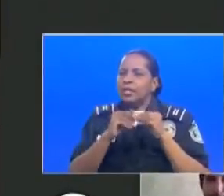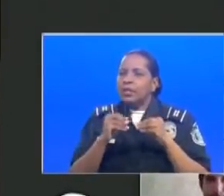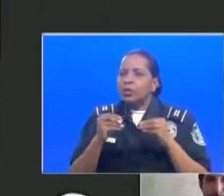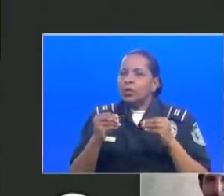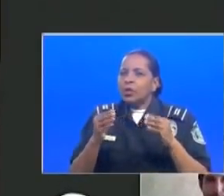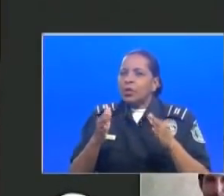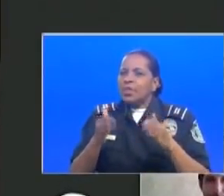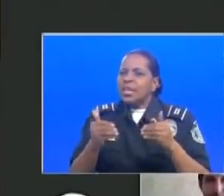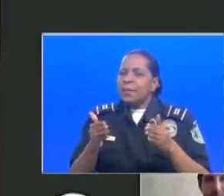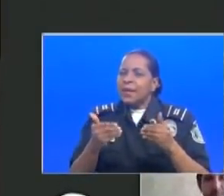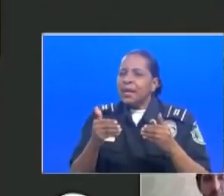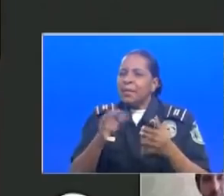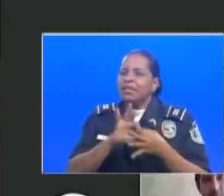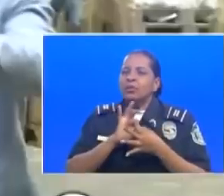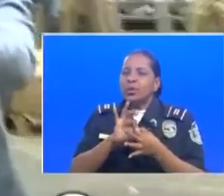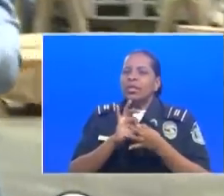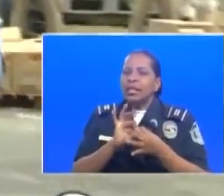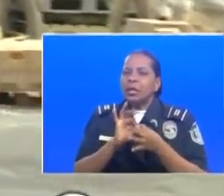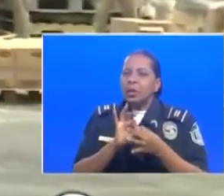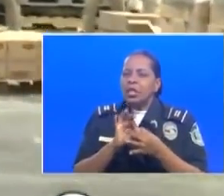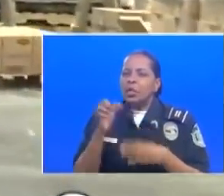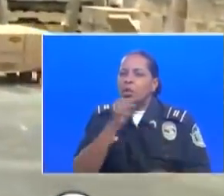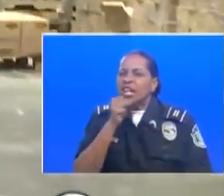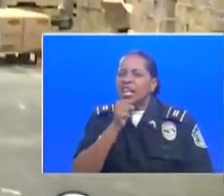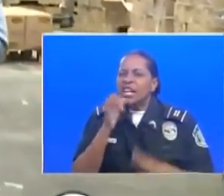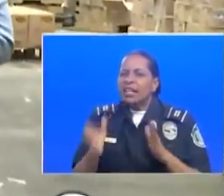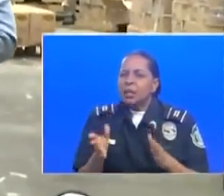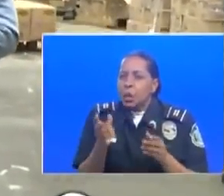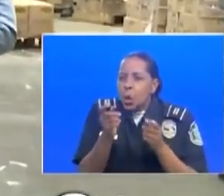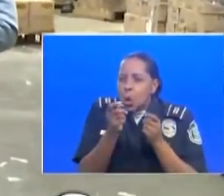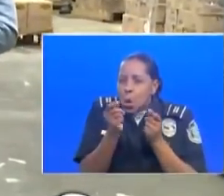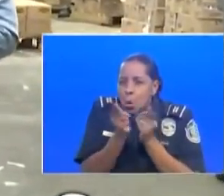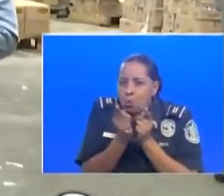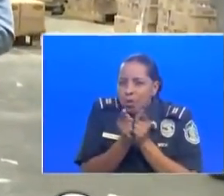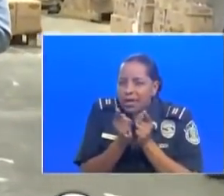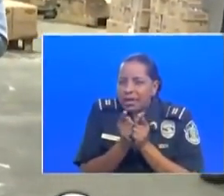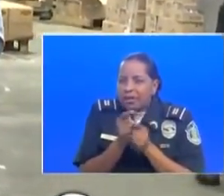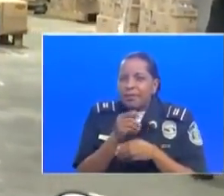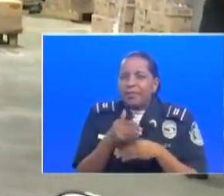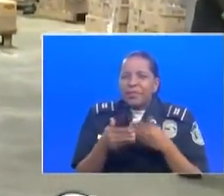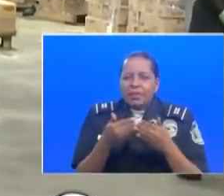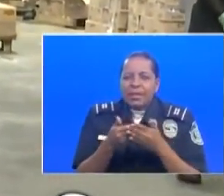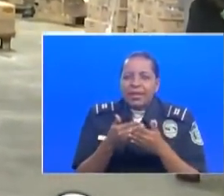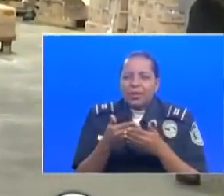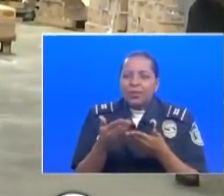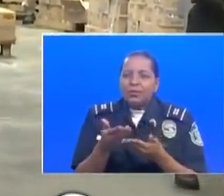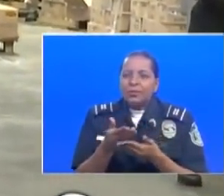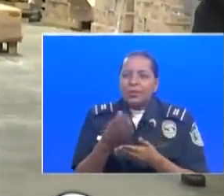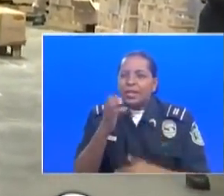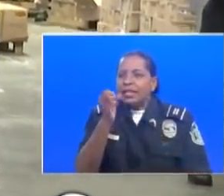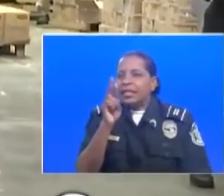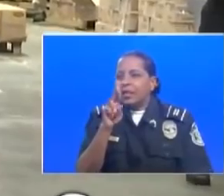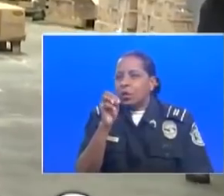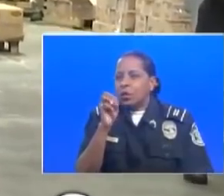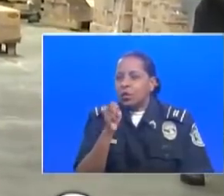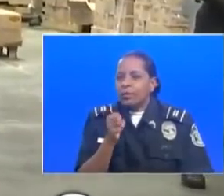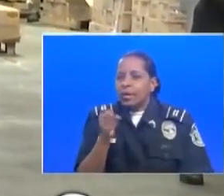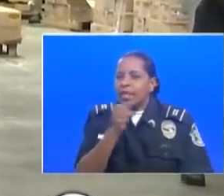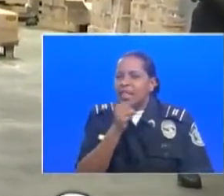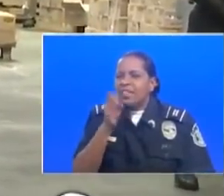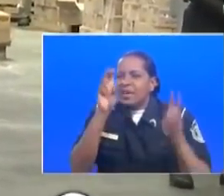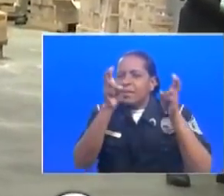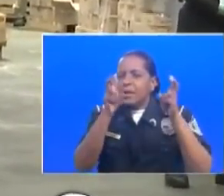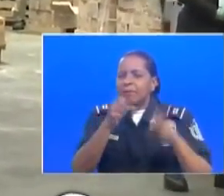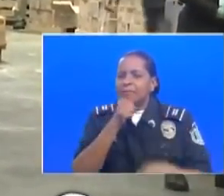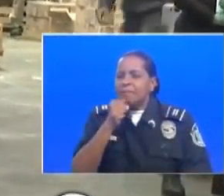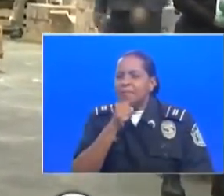Solidario? ¿Quieres que cante un poquito, Sandra, para todos? Si puede, complacerlo con un pedazo del coro del tema que cantó.